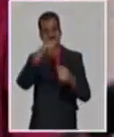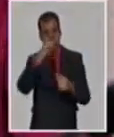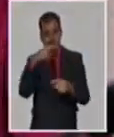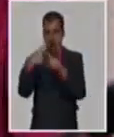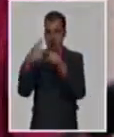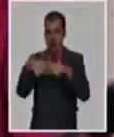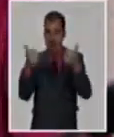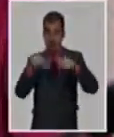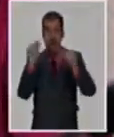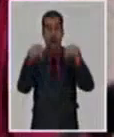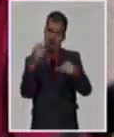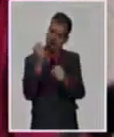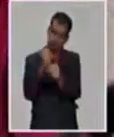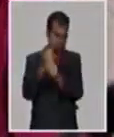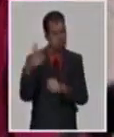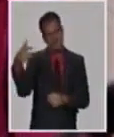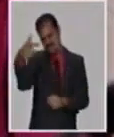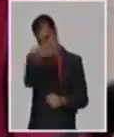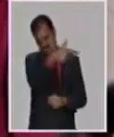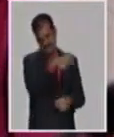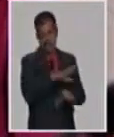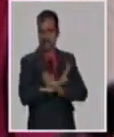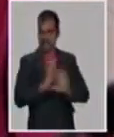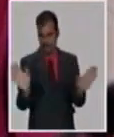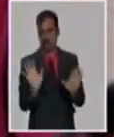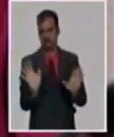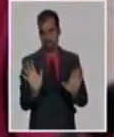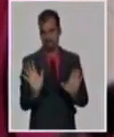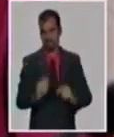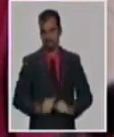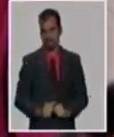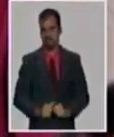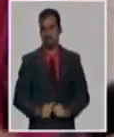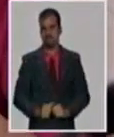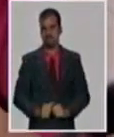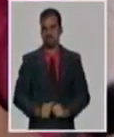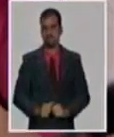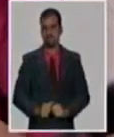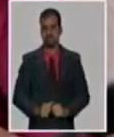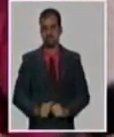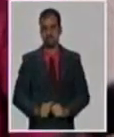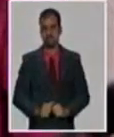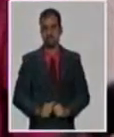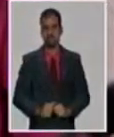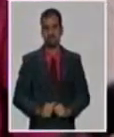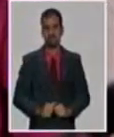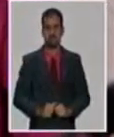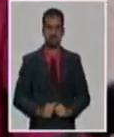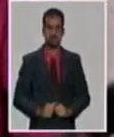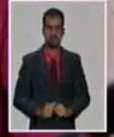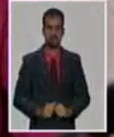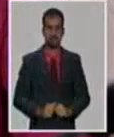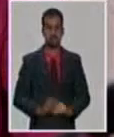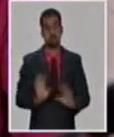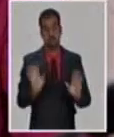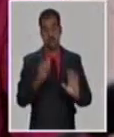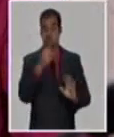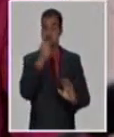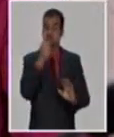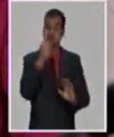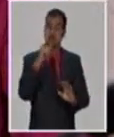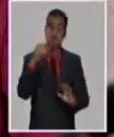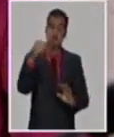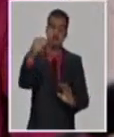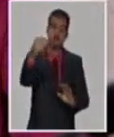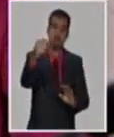etapa. Entonces ya, refiriéndome de nuevo a este estudio, a este momento ya de posible introducción